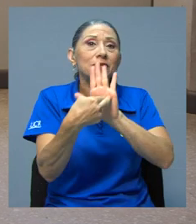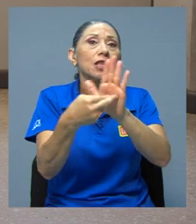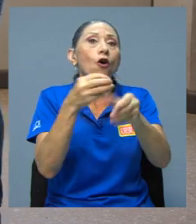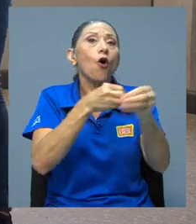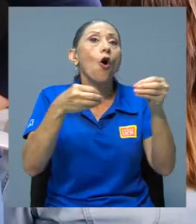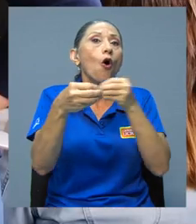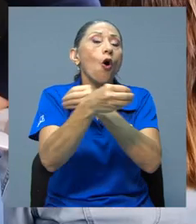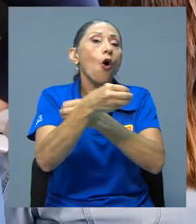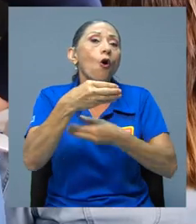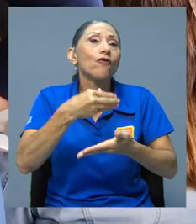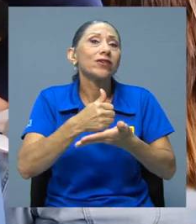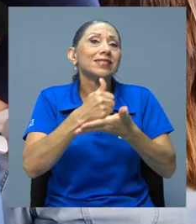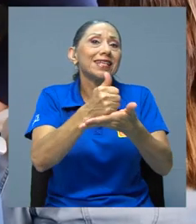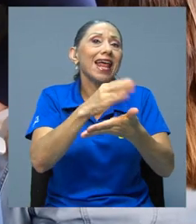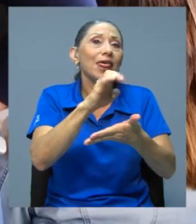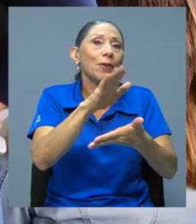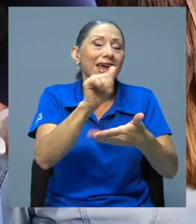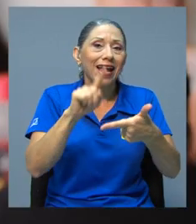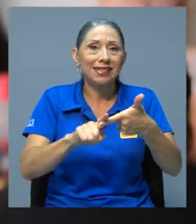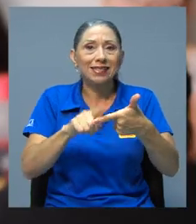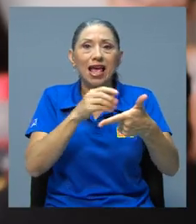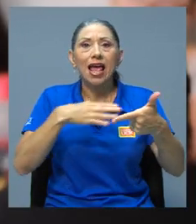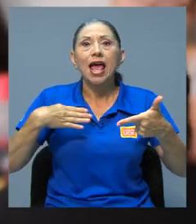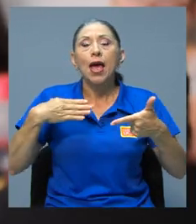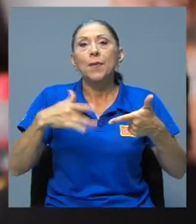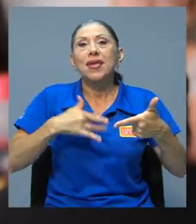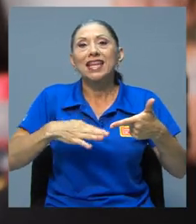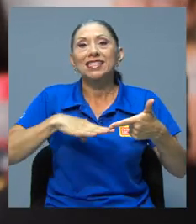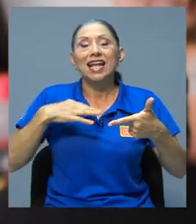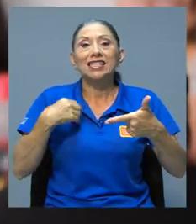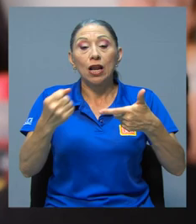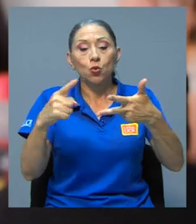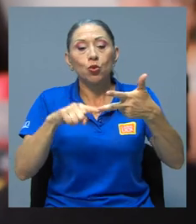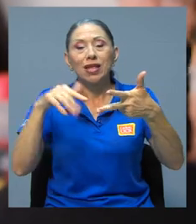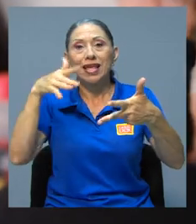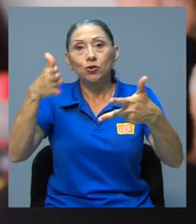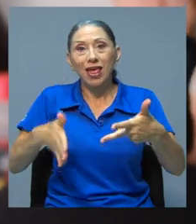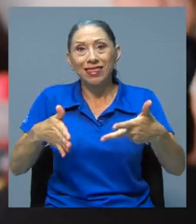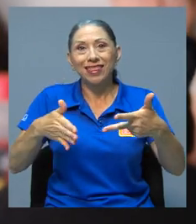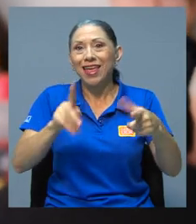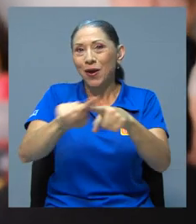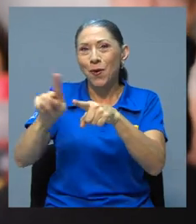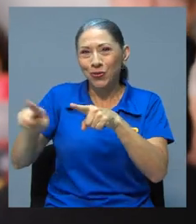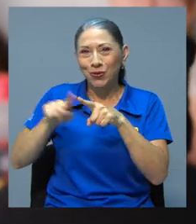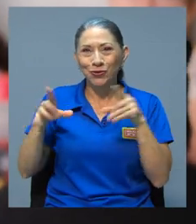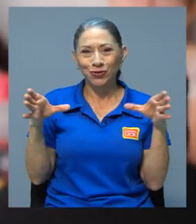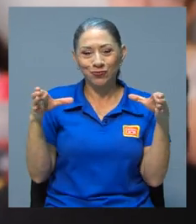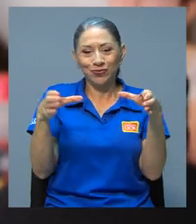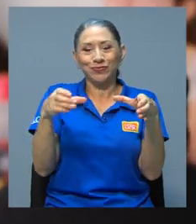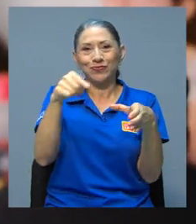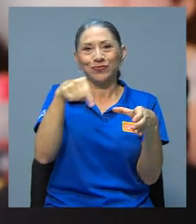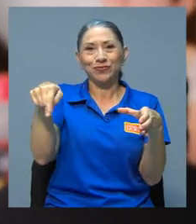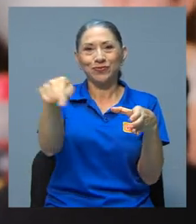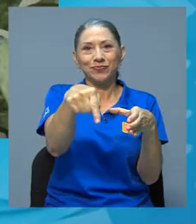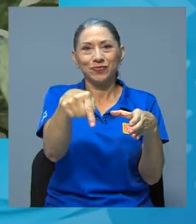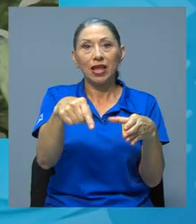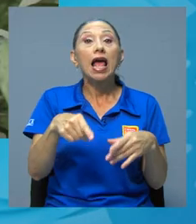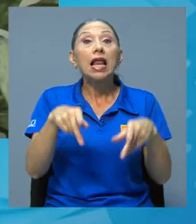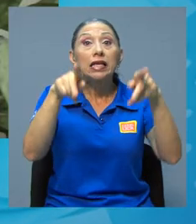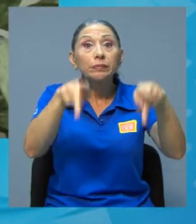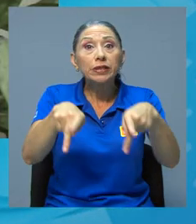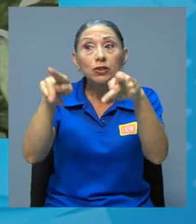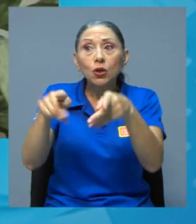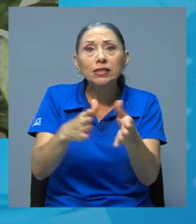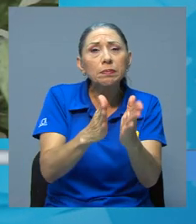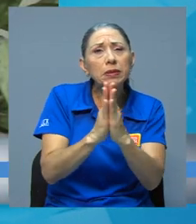Oficina de Becas, de la Oficina de Bienestar y Salud, de un representante estudiantil, entre otros. Las solicitudes las